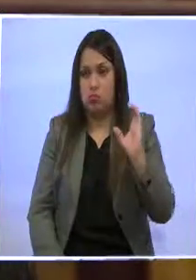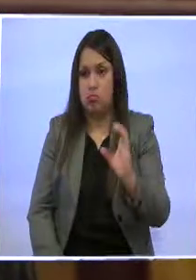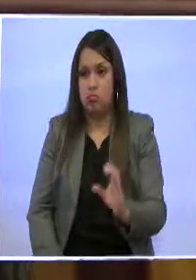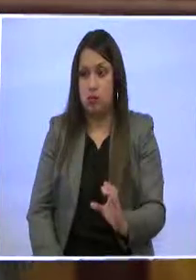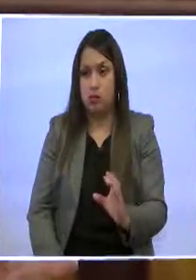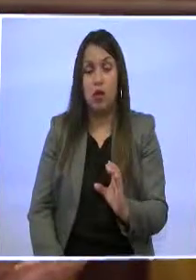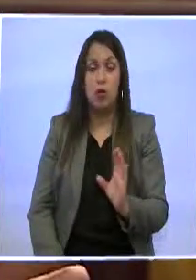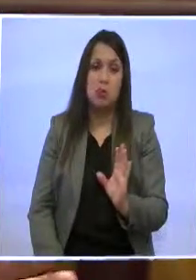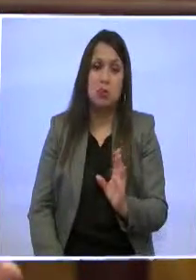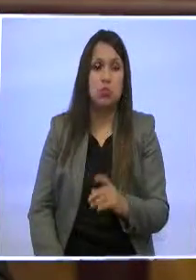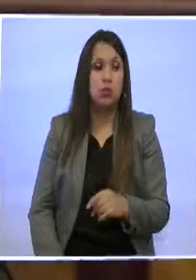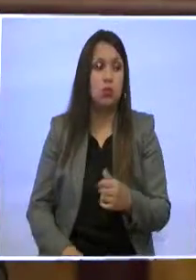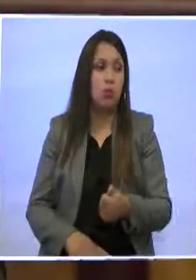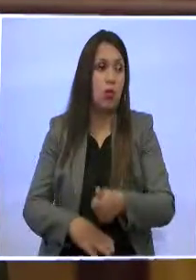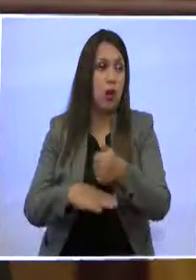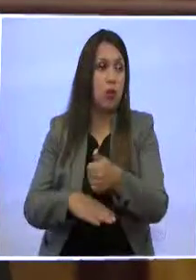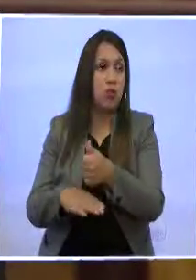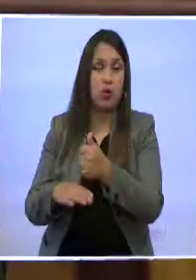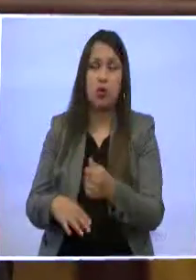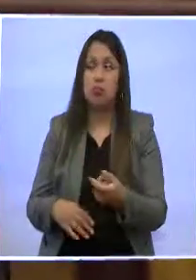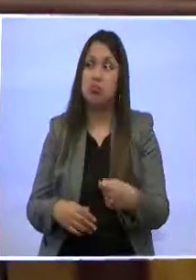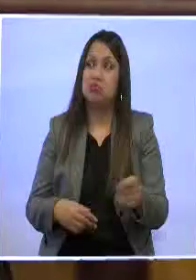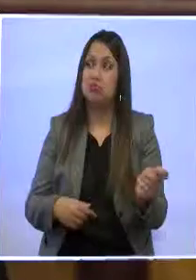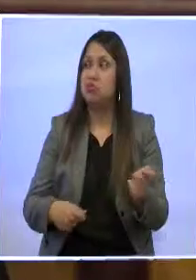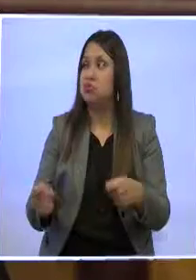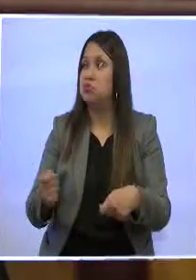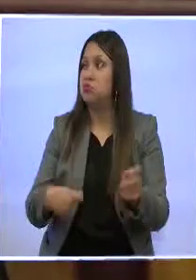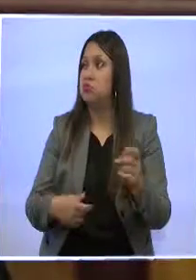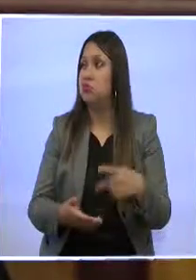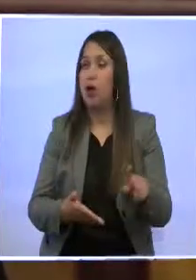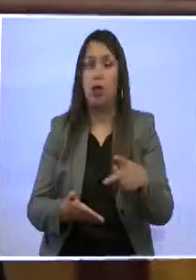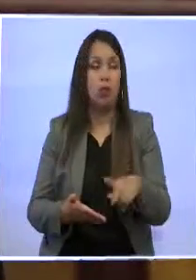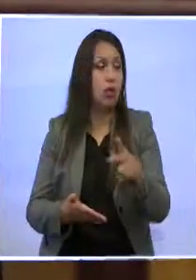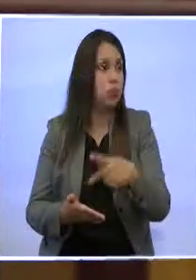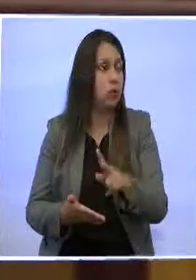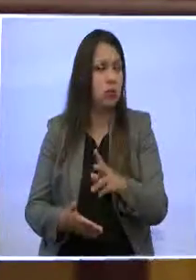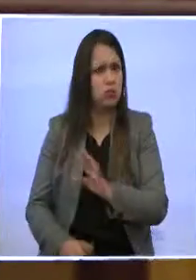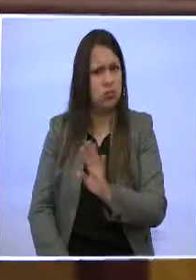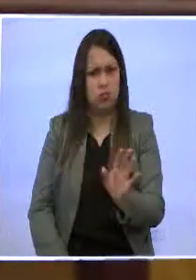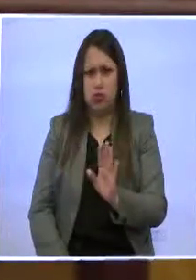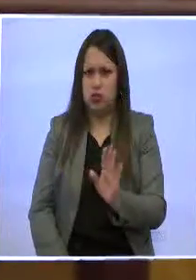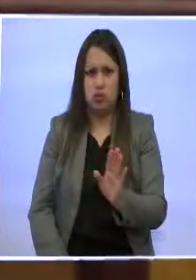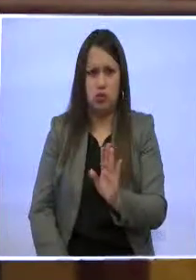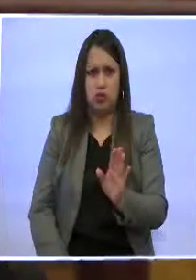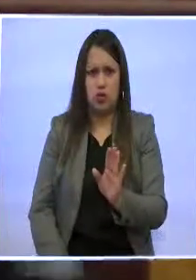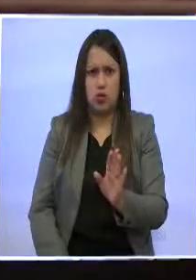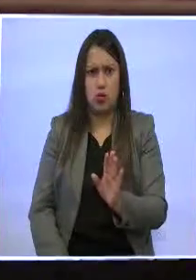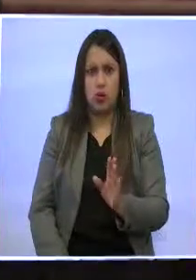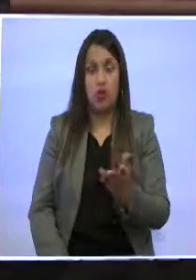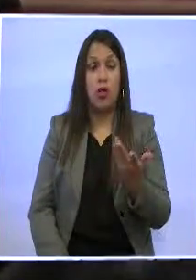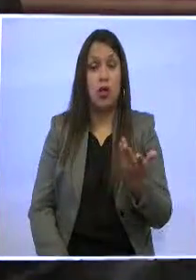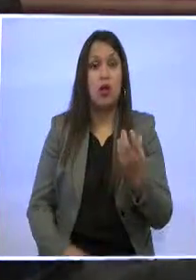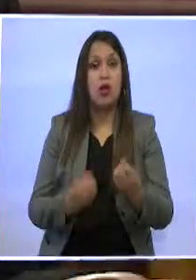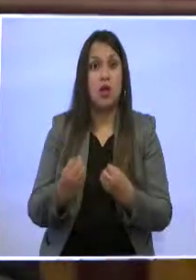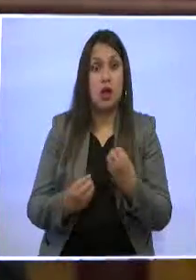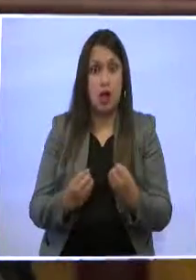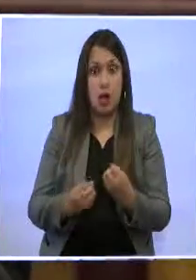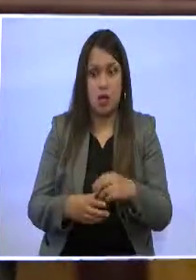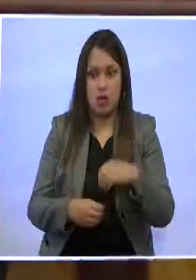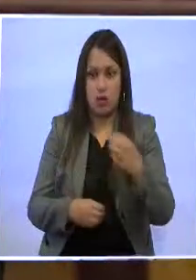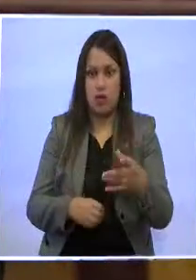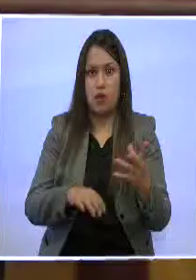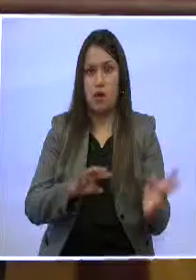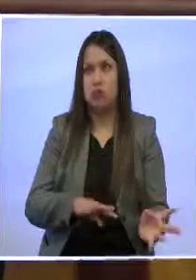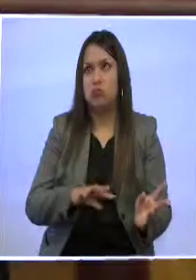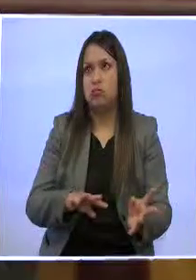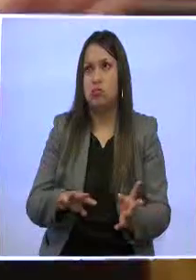turno, peor aún, un hecho de pagos clientelares, ustedes se ponen de mis colores, van a la manifestación y yo